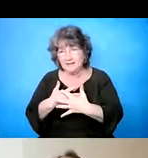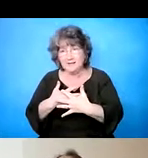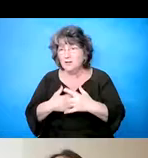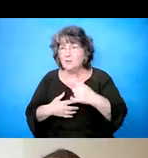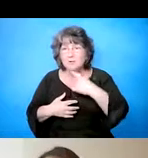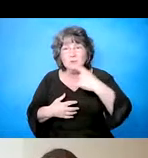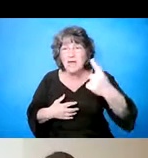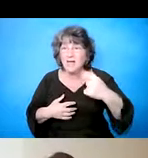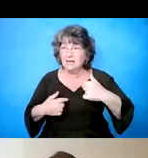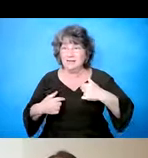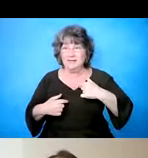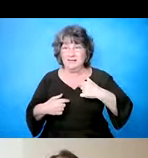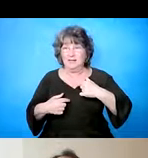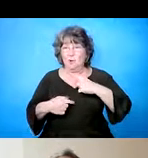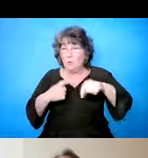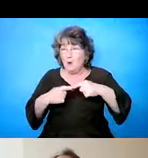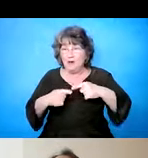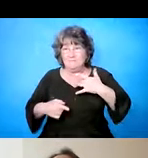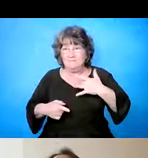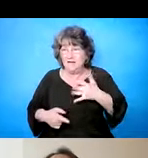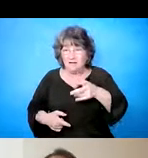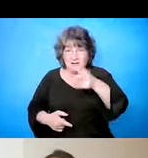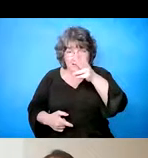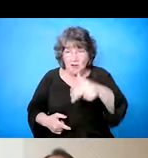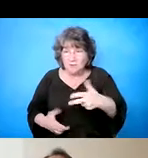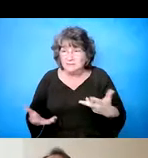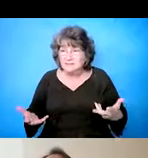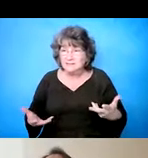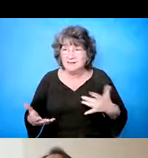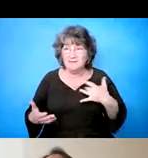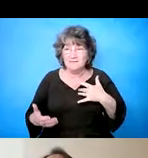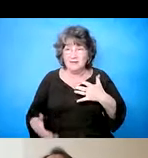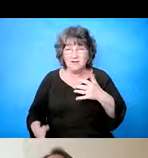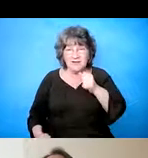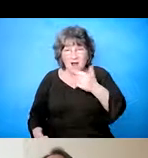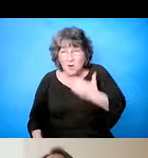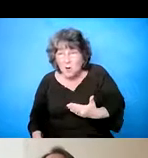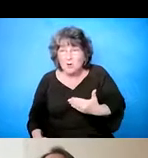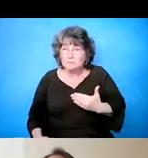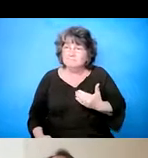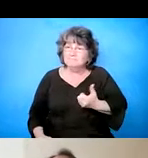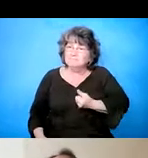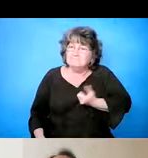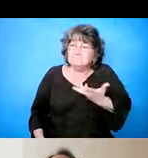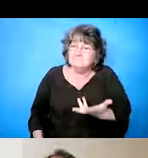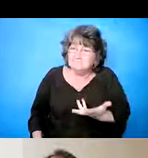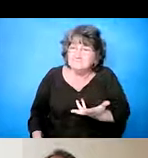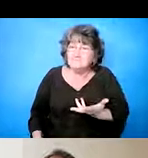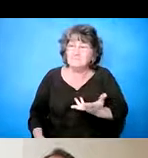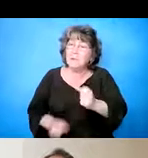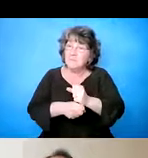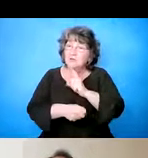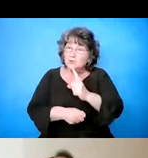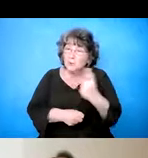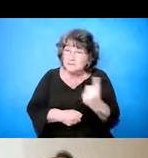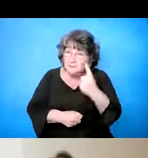a alguien que ustedes se están sintiendo bien. Así que asegúrense que por lo